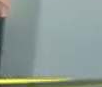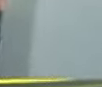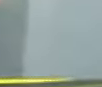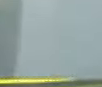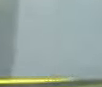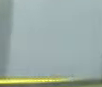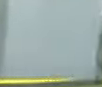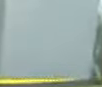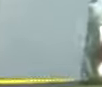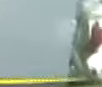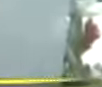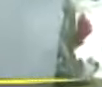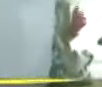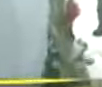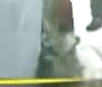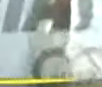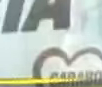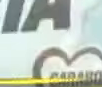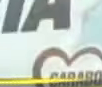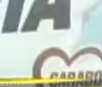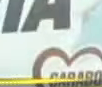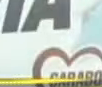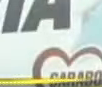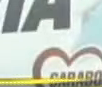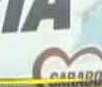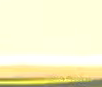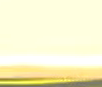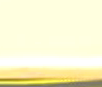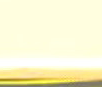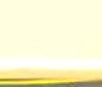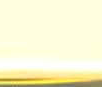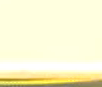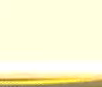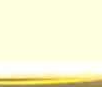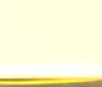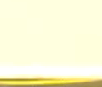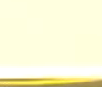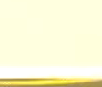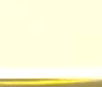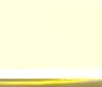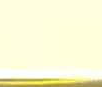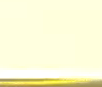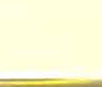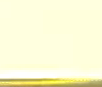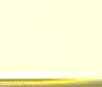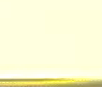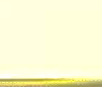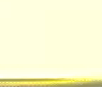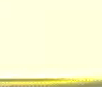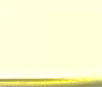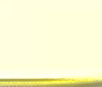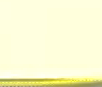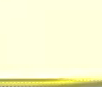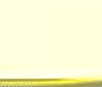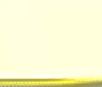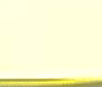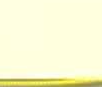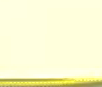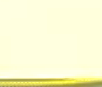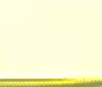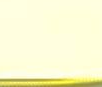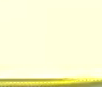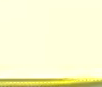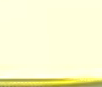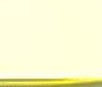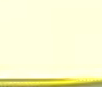pero también un punto y círculo servir a las comunidades aledañas vemos allí entonces este recorrido que realiza el presidente Nicolás Maduro por esta